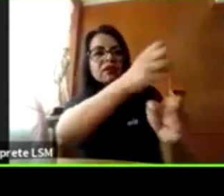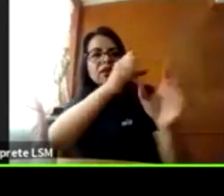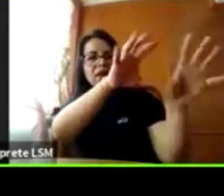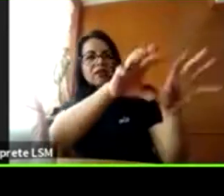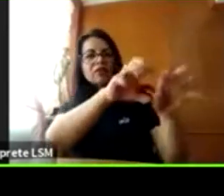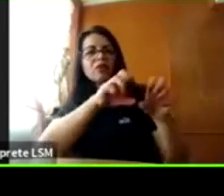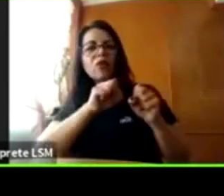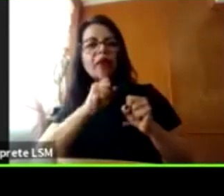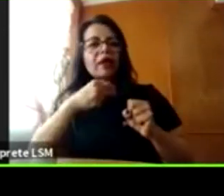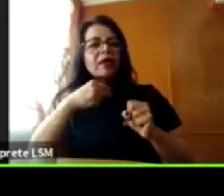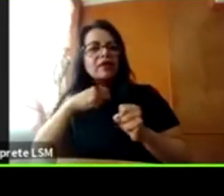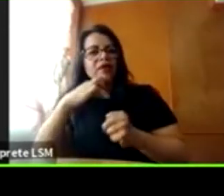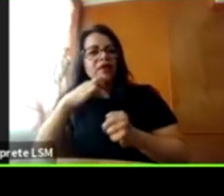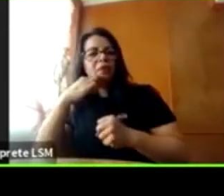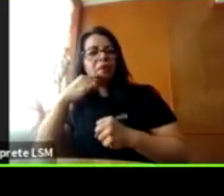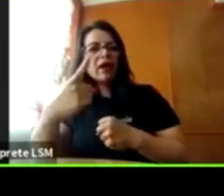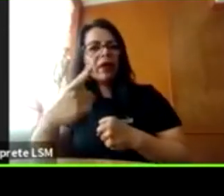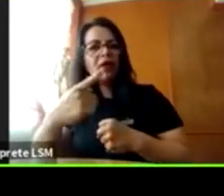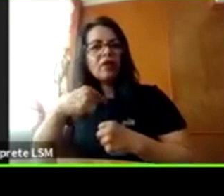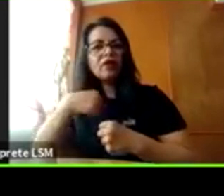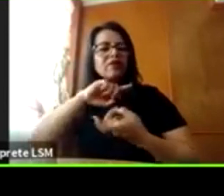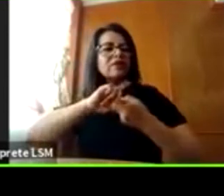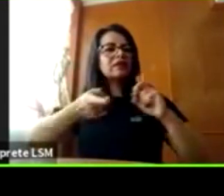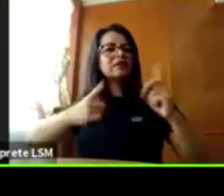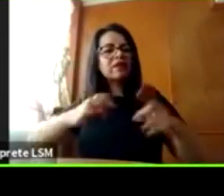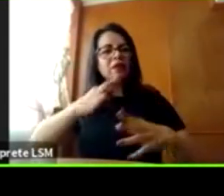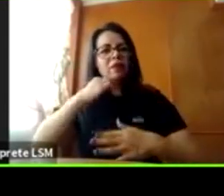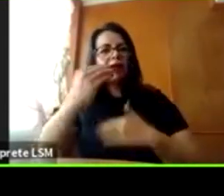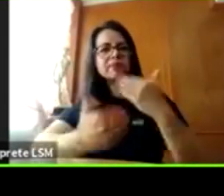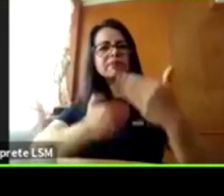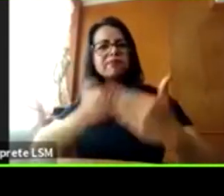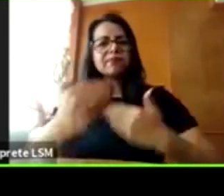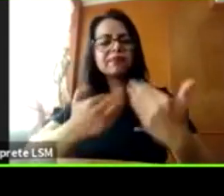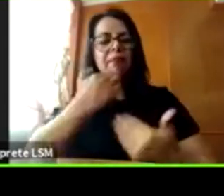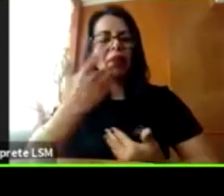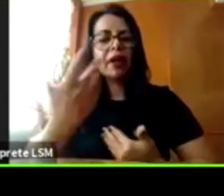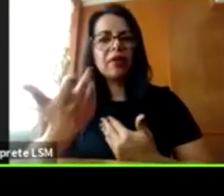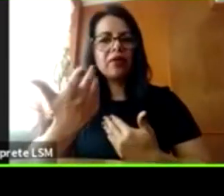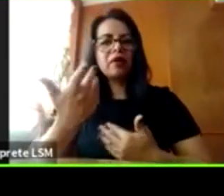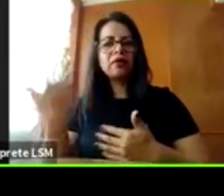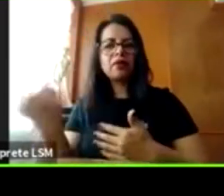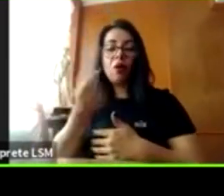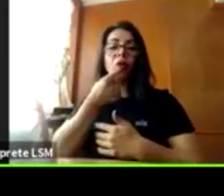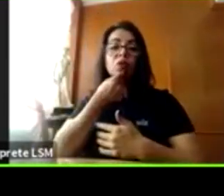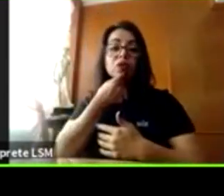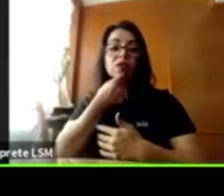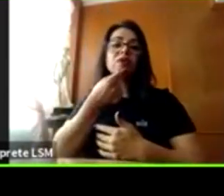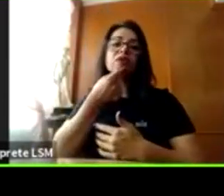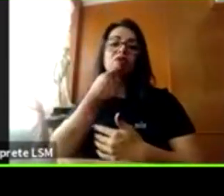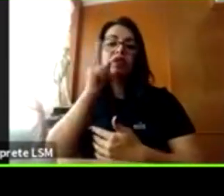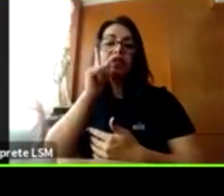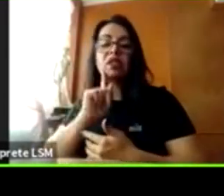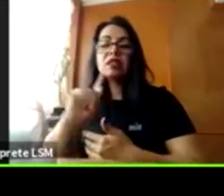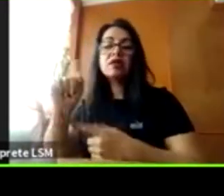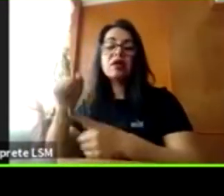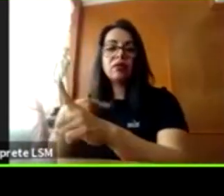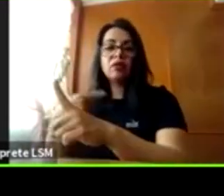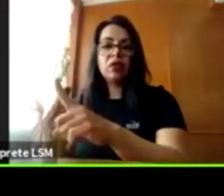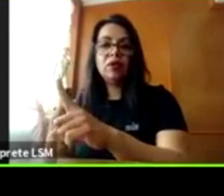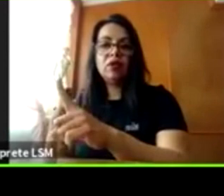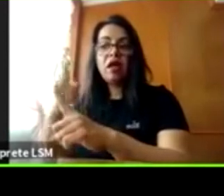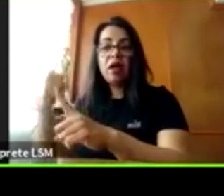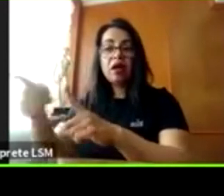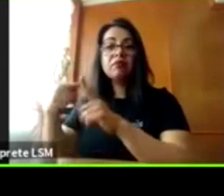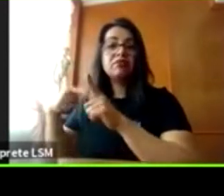de mejorar y de desarrollarnos. Entonces, no hay ningún niño o niña que esté marcado por haber sufrido abuso, e independientemente de la época en que haya sido,